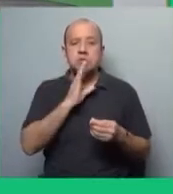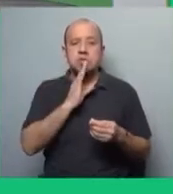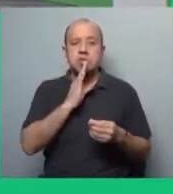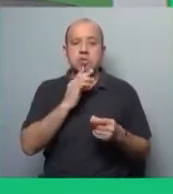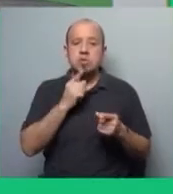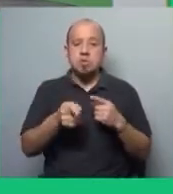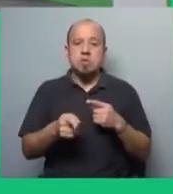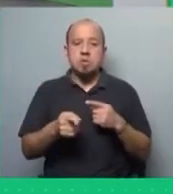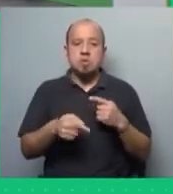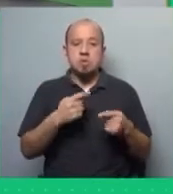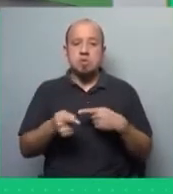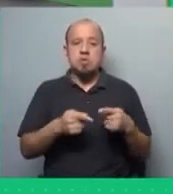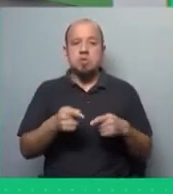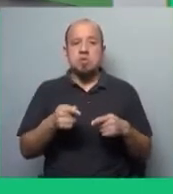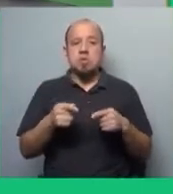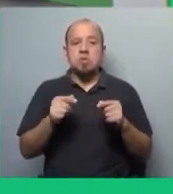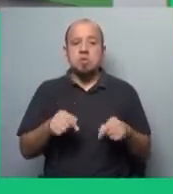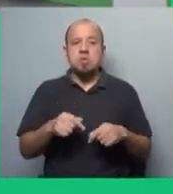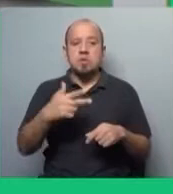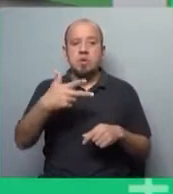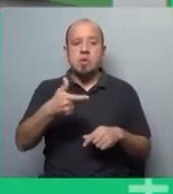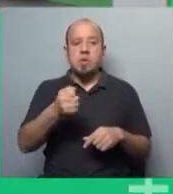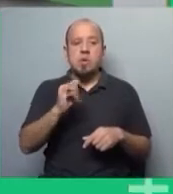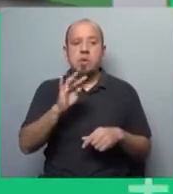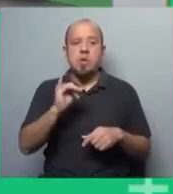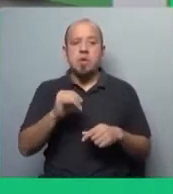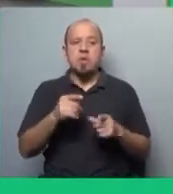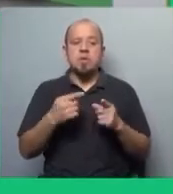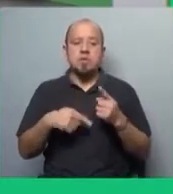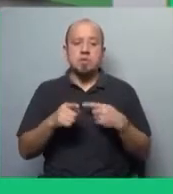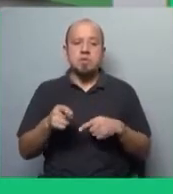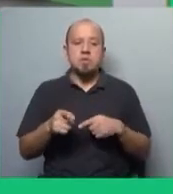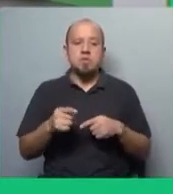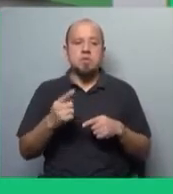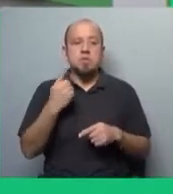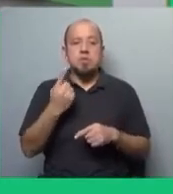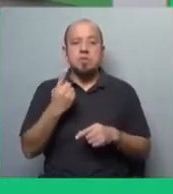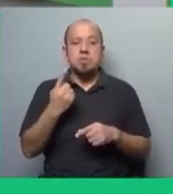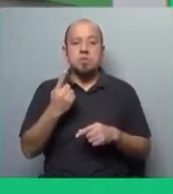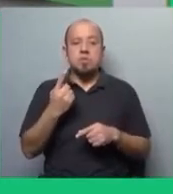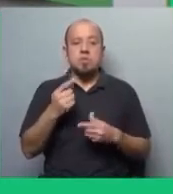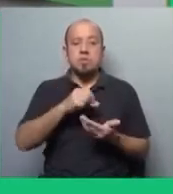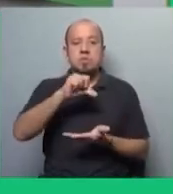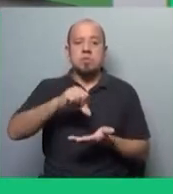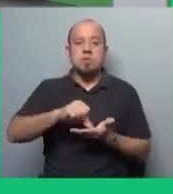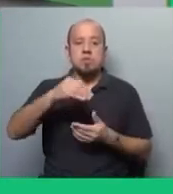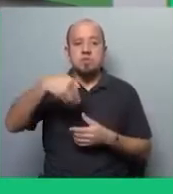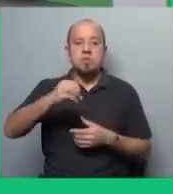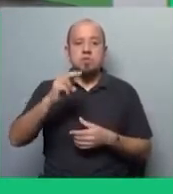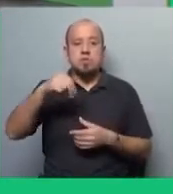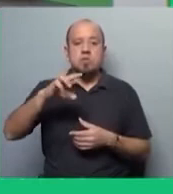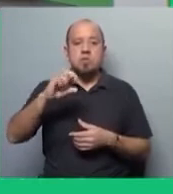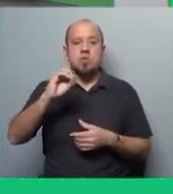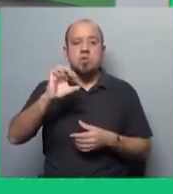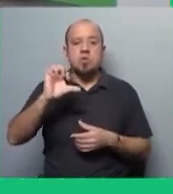dominar hasta hoy Haití. Entonces, estamos hablando de que uno de los primeros países donde se aplicó la doctrina Monroe fue en